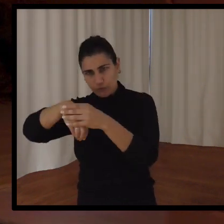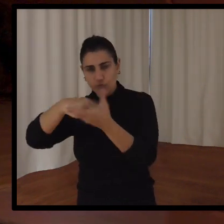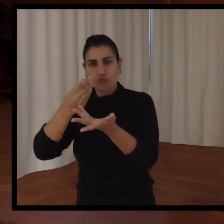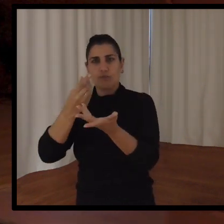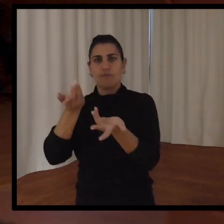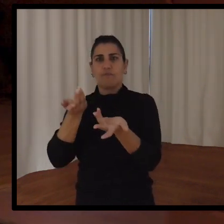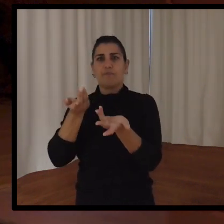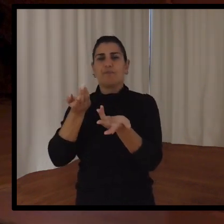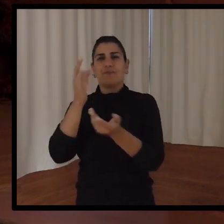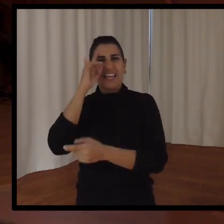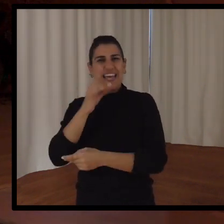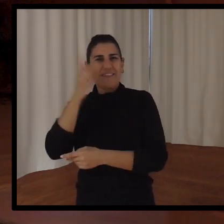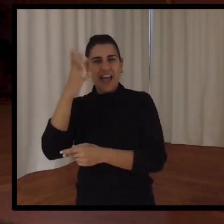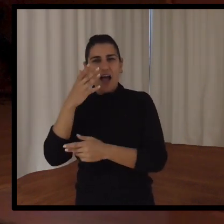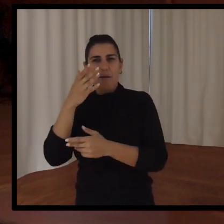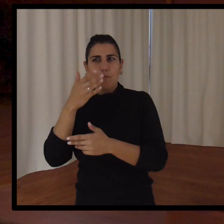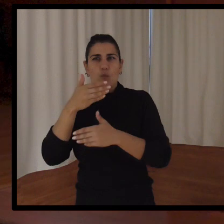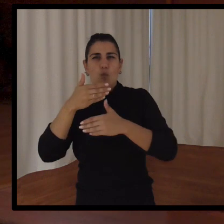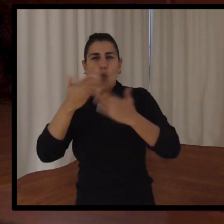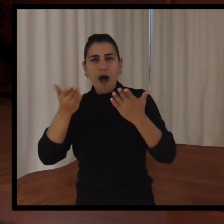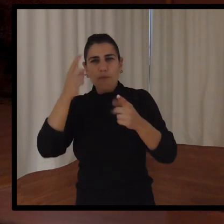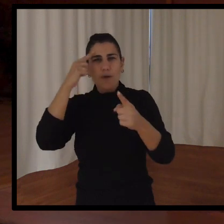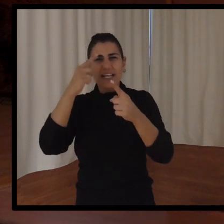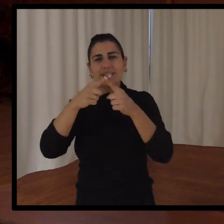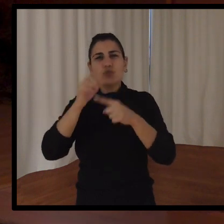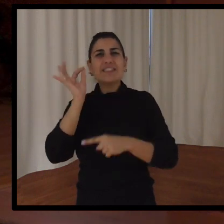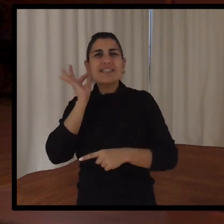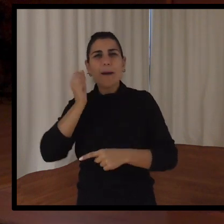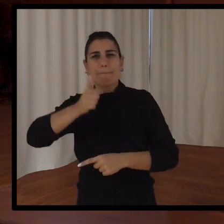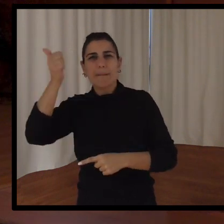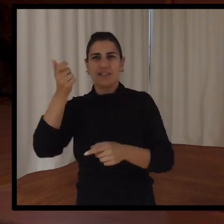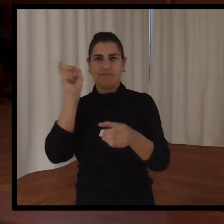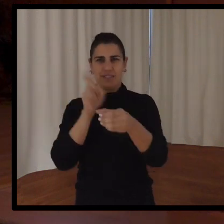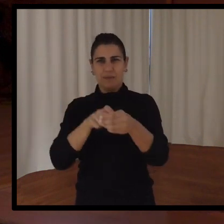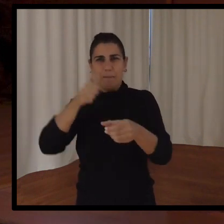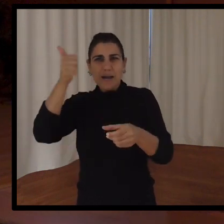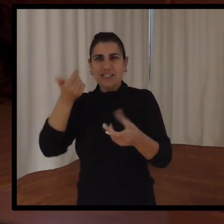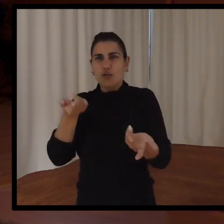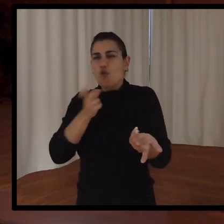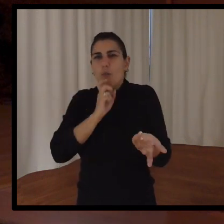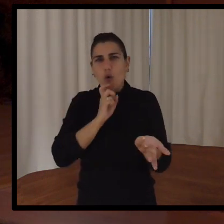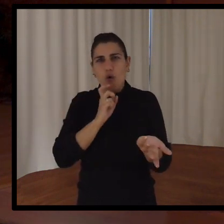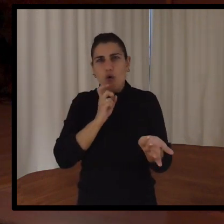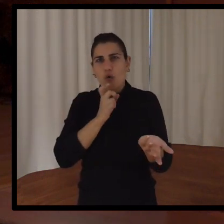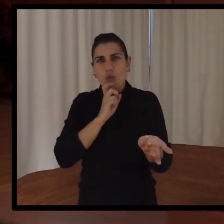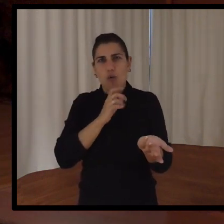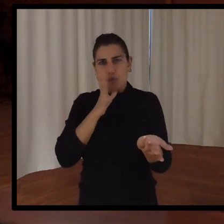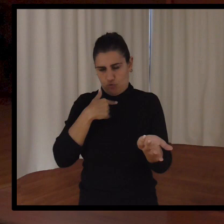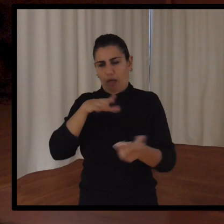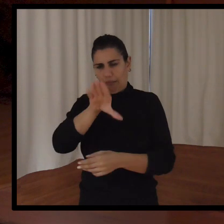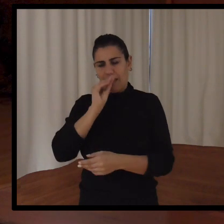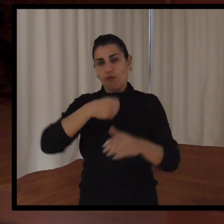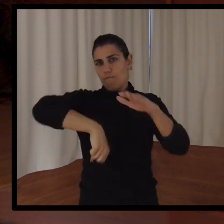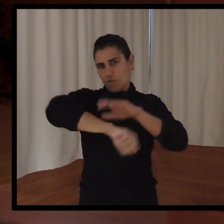más chicas se animaran a jugar en su equipo, o dentro de la liga. No sé si en otros equipos hay más chicas, porque entiendo que el